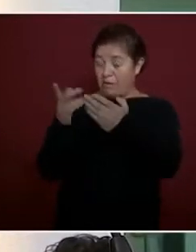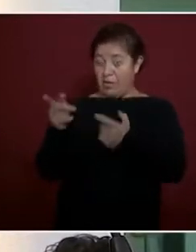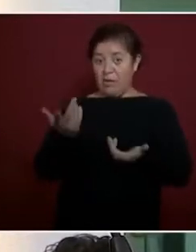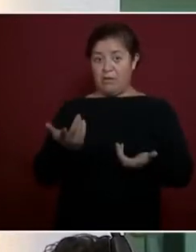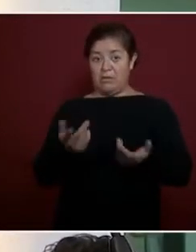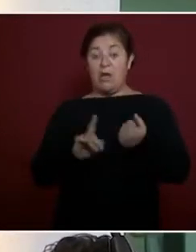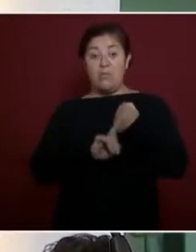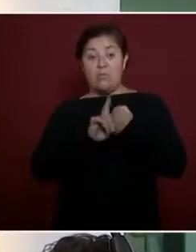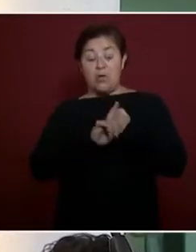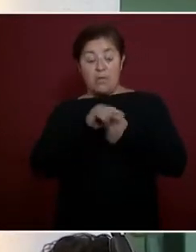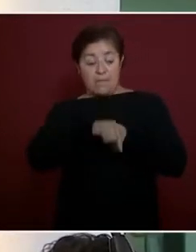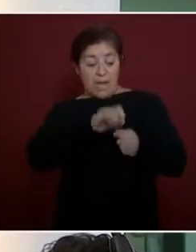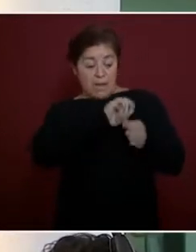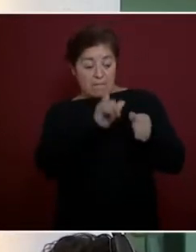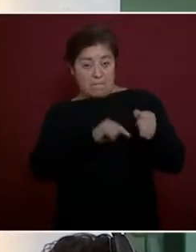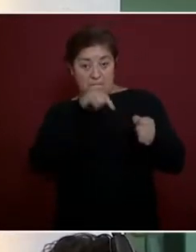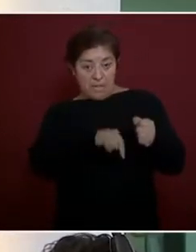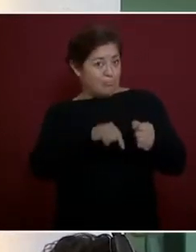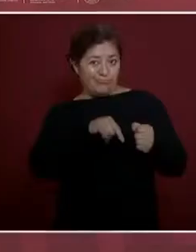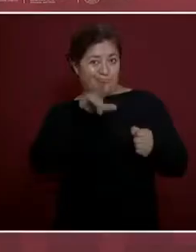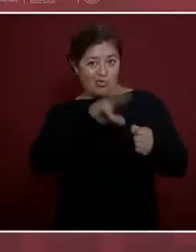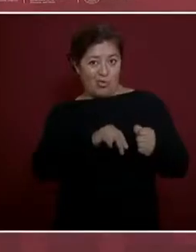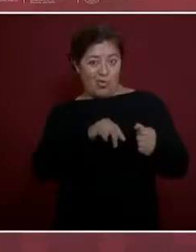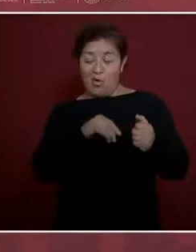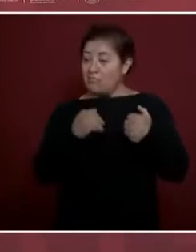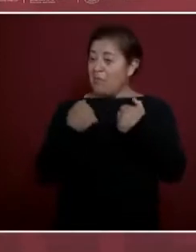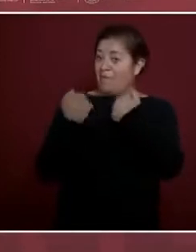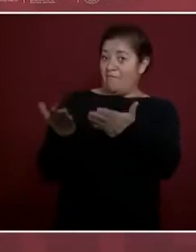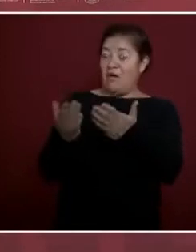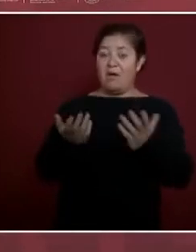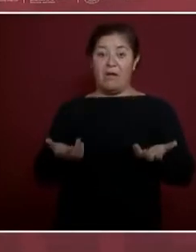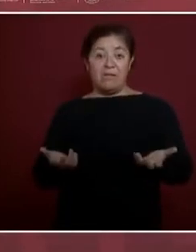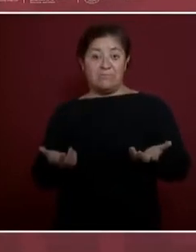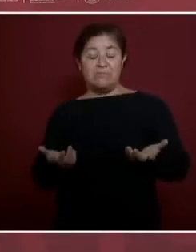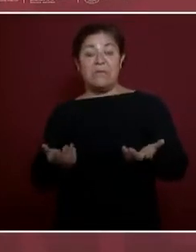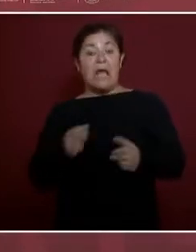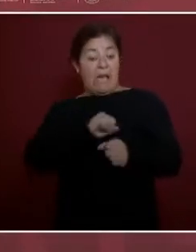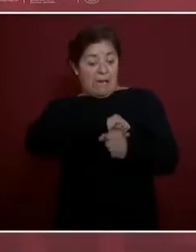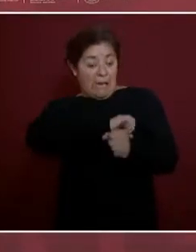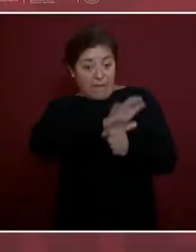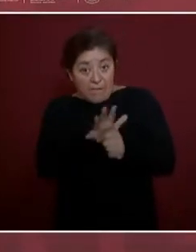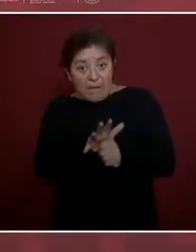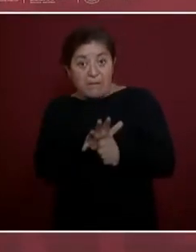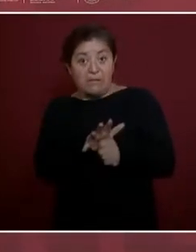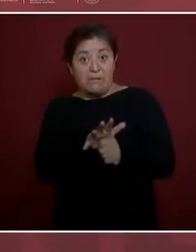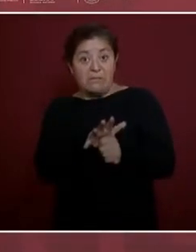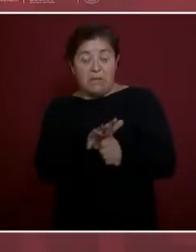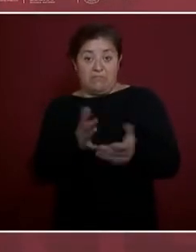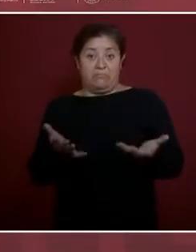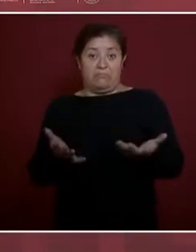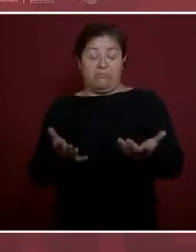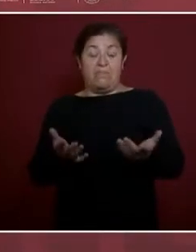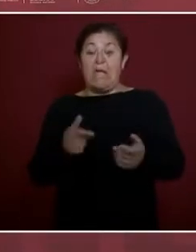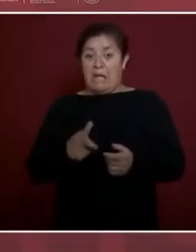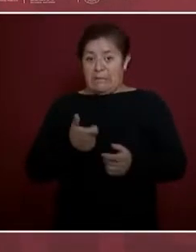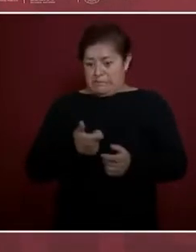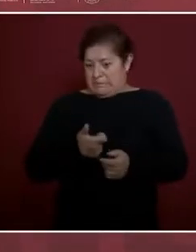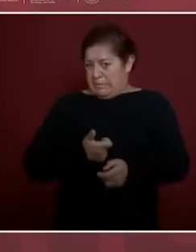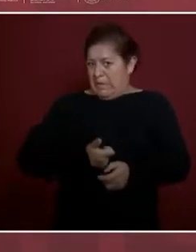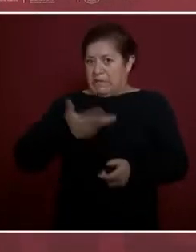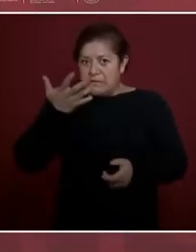se hayan originado en nuestro país. La pandemia, esta inflación,